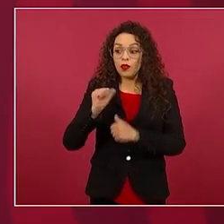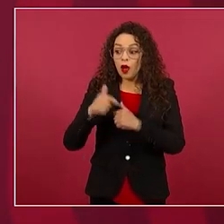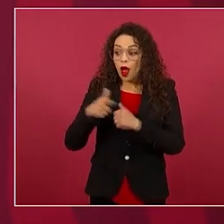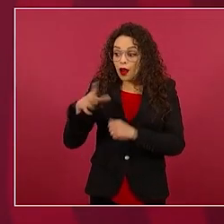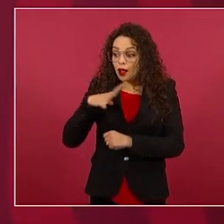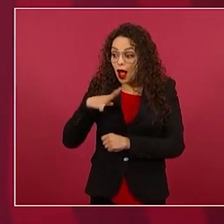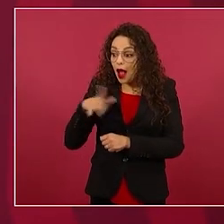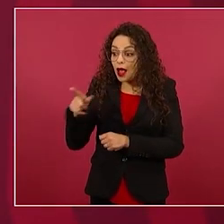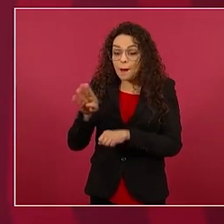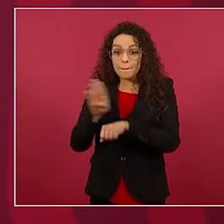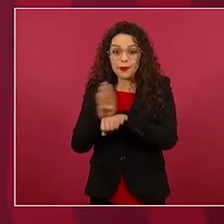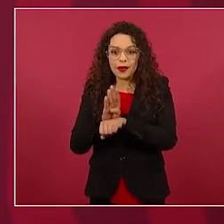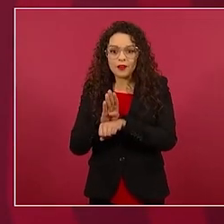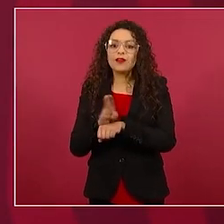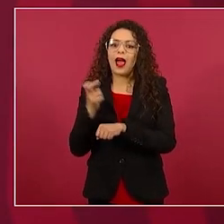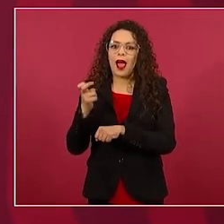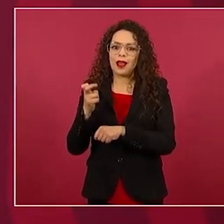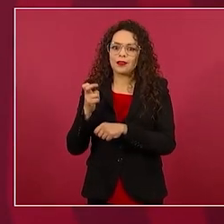defensores de derechos humanos,